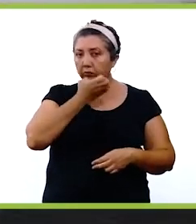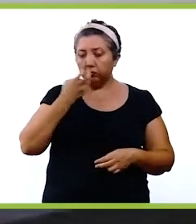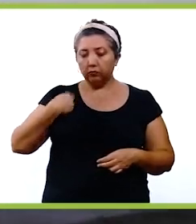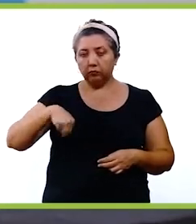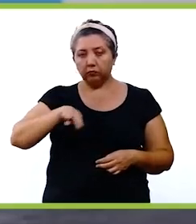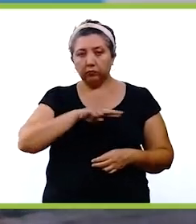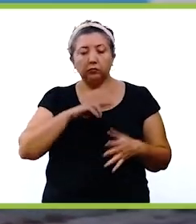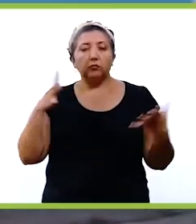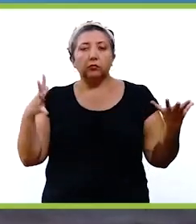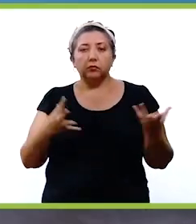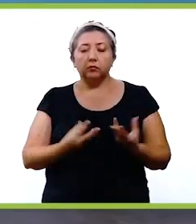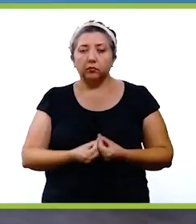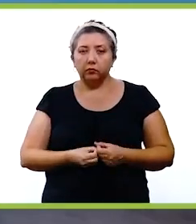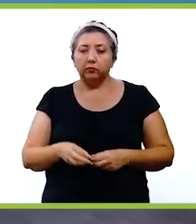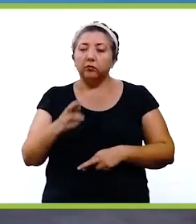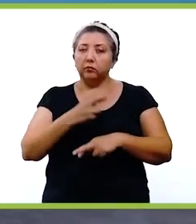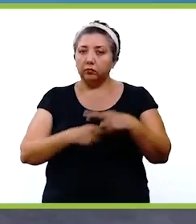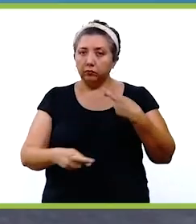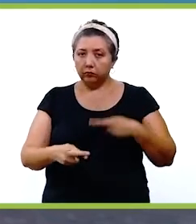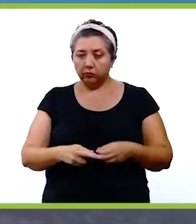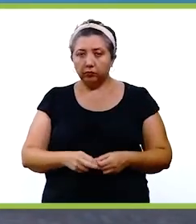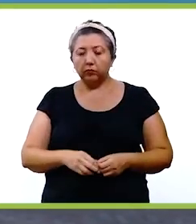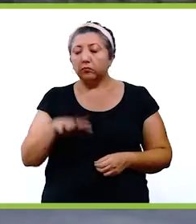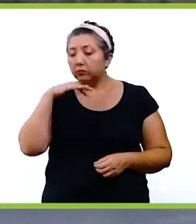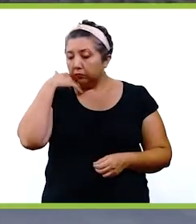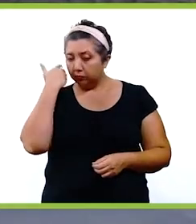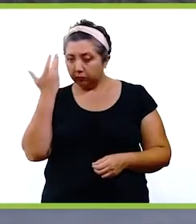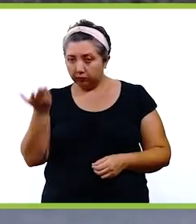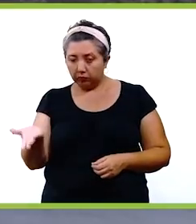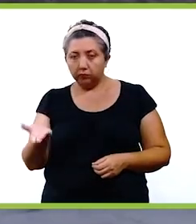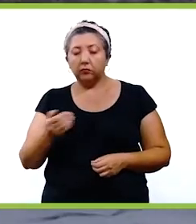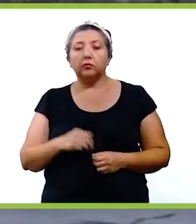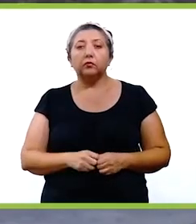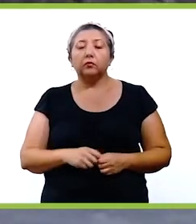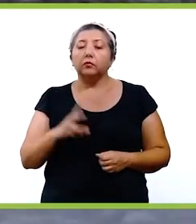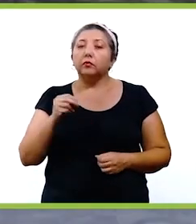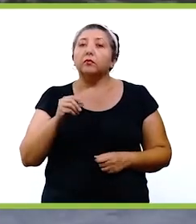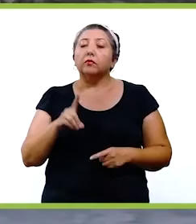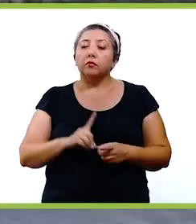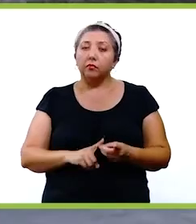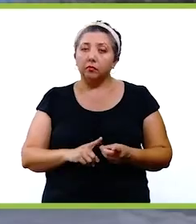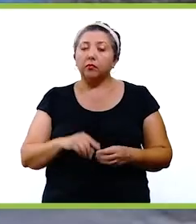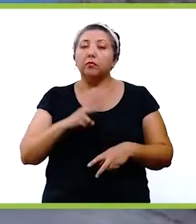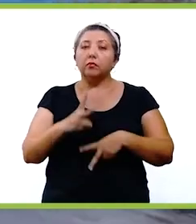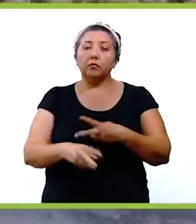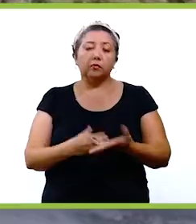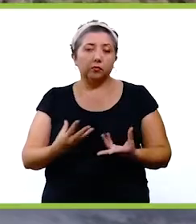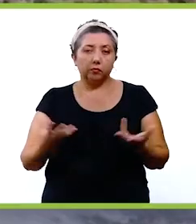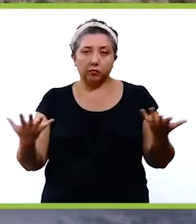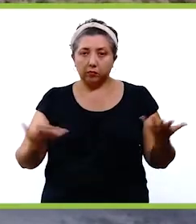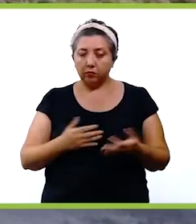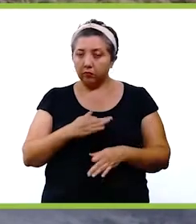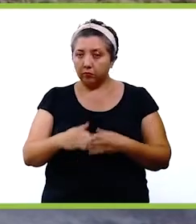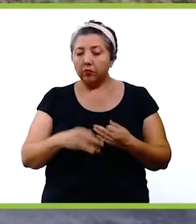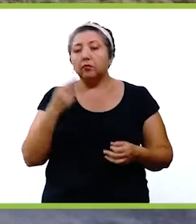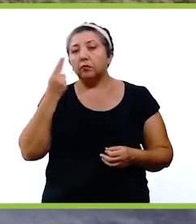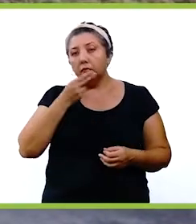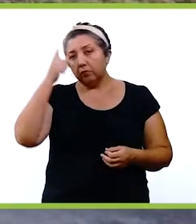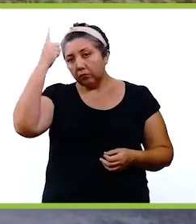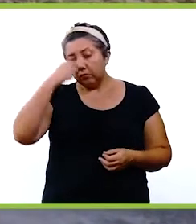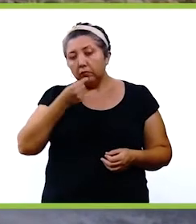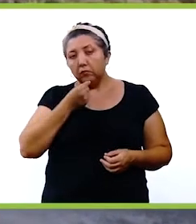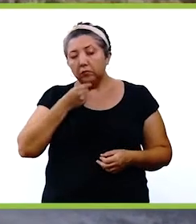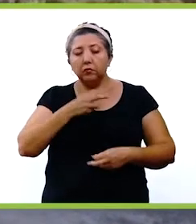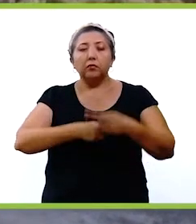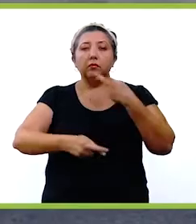nosotros hacemos un regreso a clases voluntario, flexible, donde vamos a estar generando todas las condiciones para que los niños